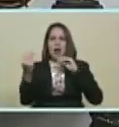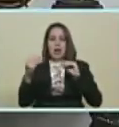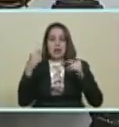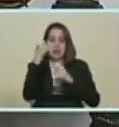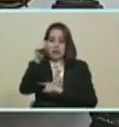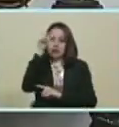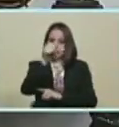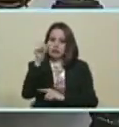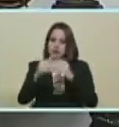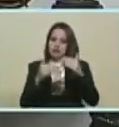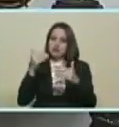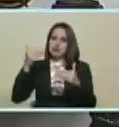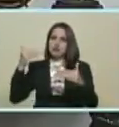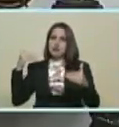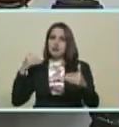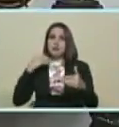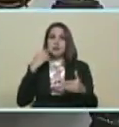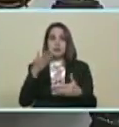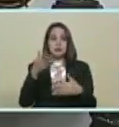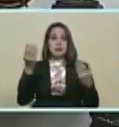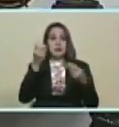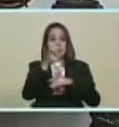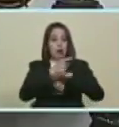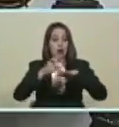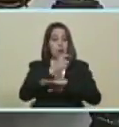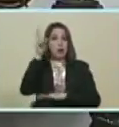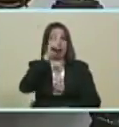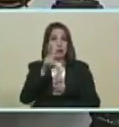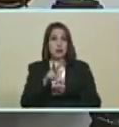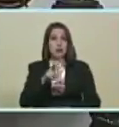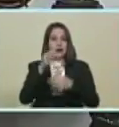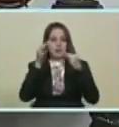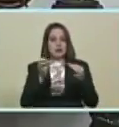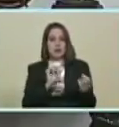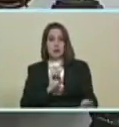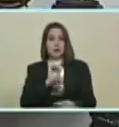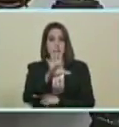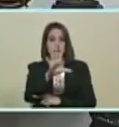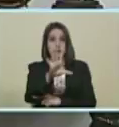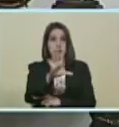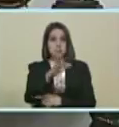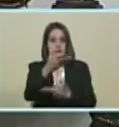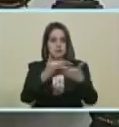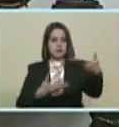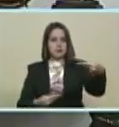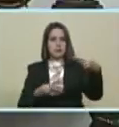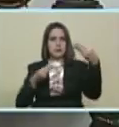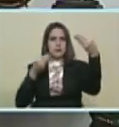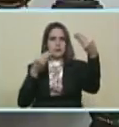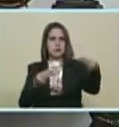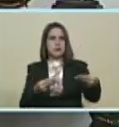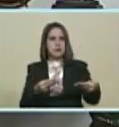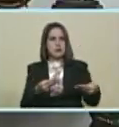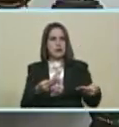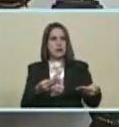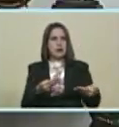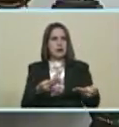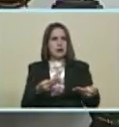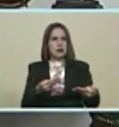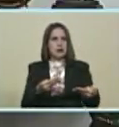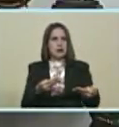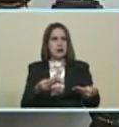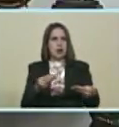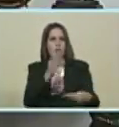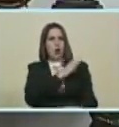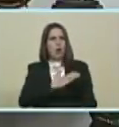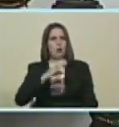Que han pasado El gobierno De Venezuela Enviará El día de mañana Su